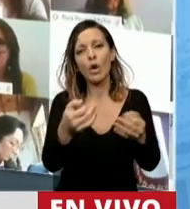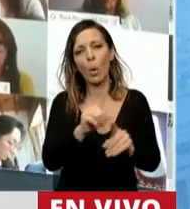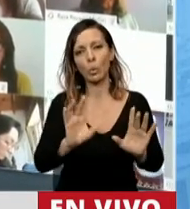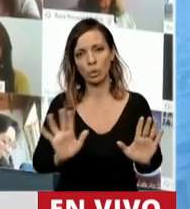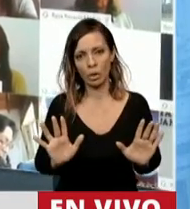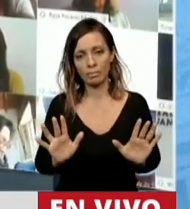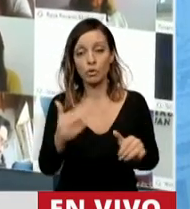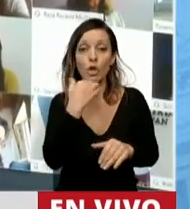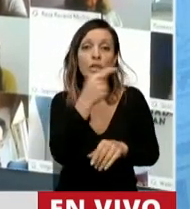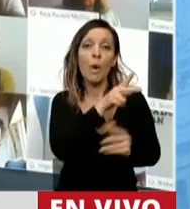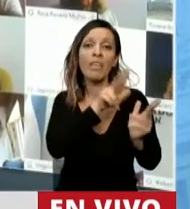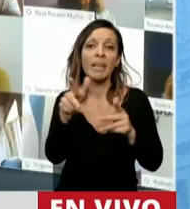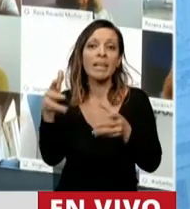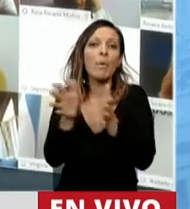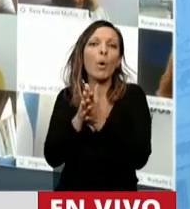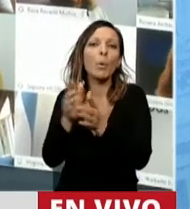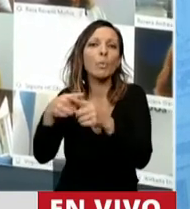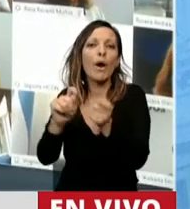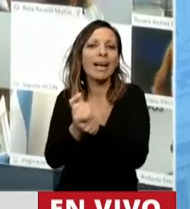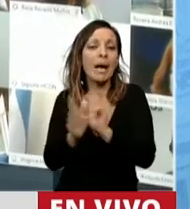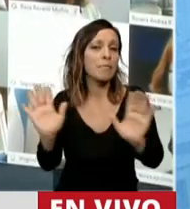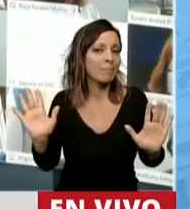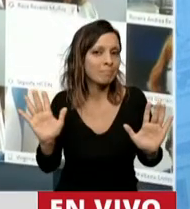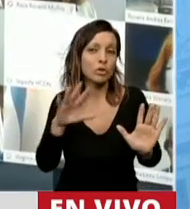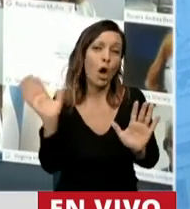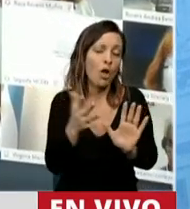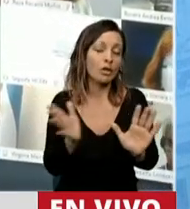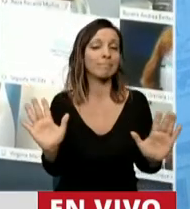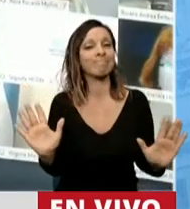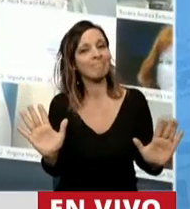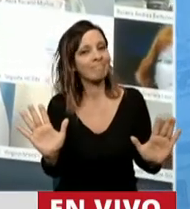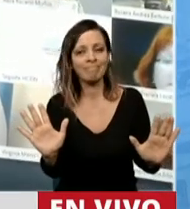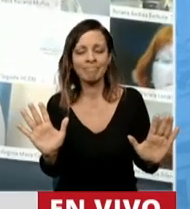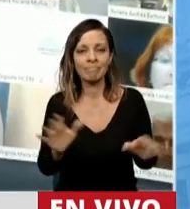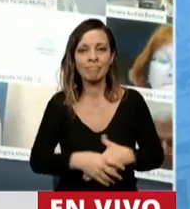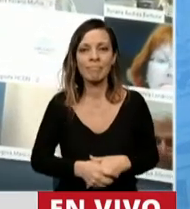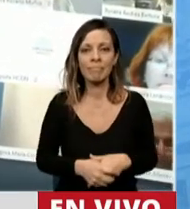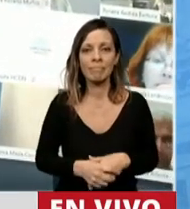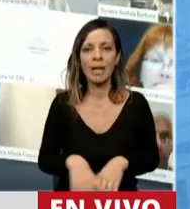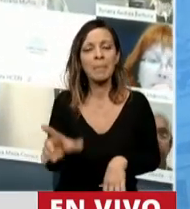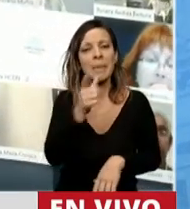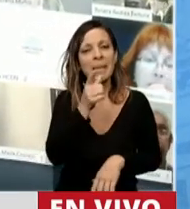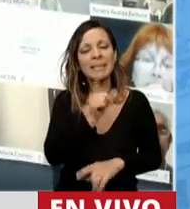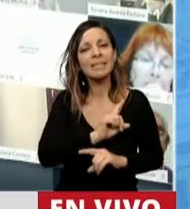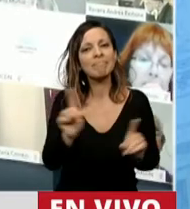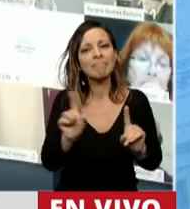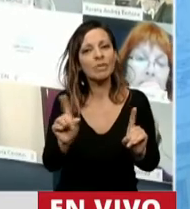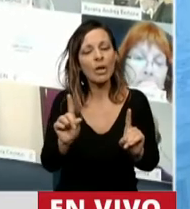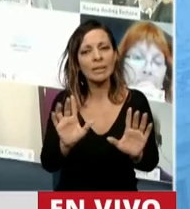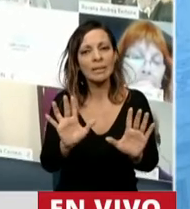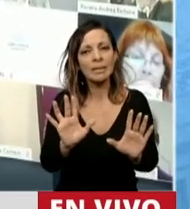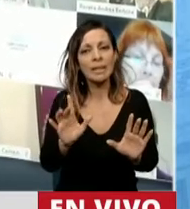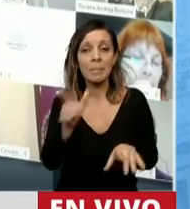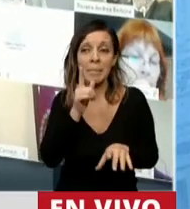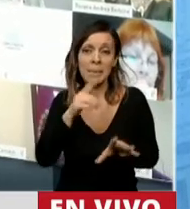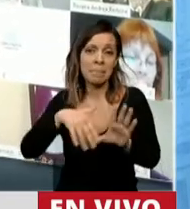sé a quién se refiere la colega preopinante, pero si de algo estoy segura es que de ninguna manera por lo